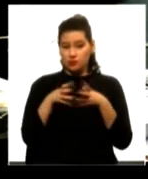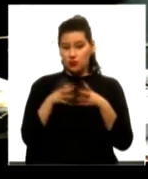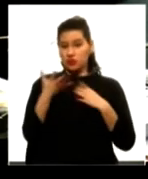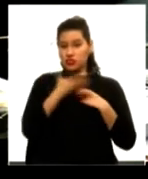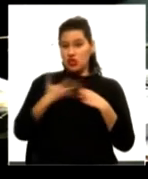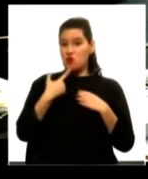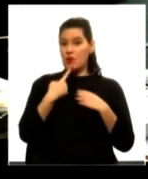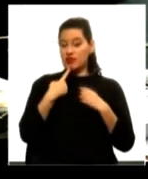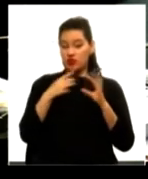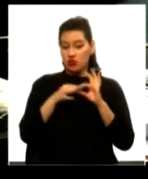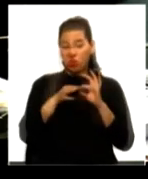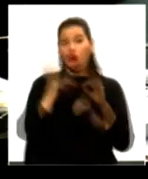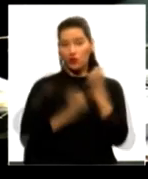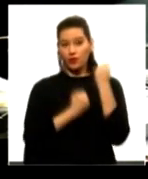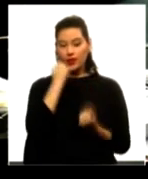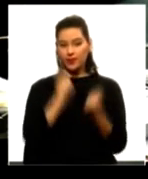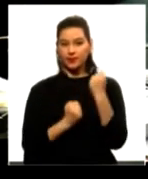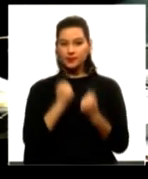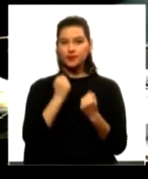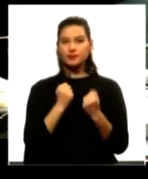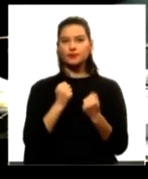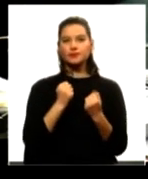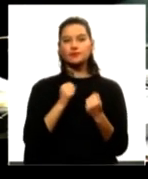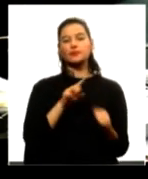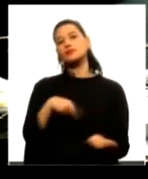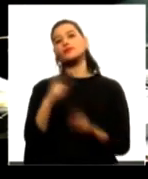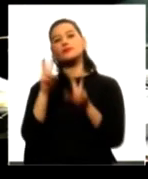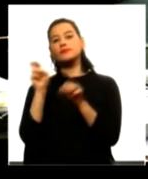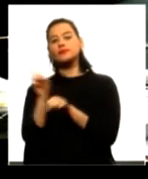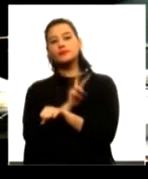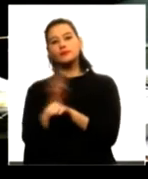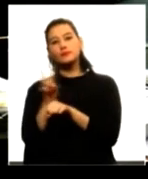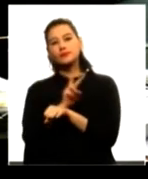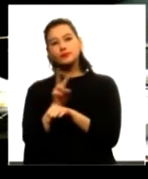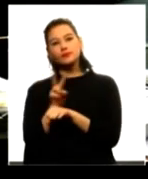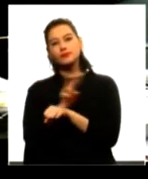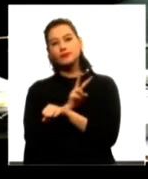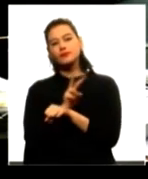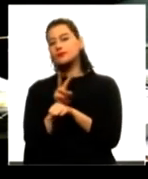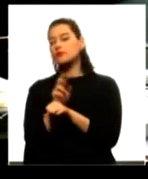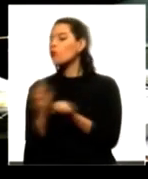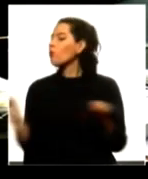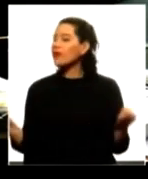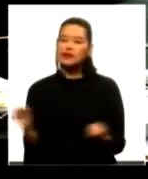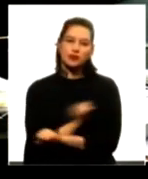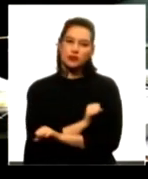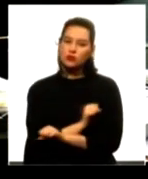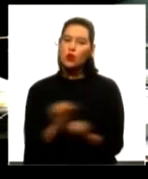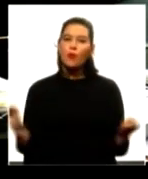coalición y otras de la oposición. En materia de seguridad es insostenible